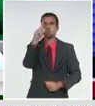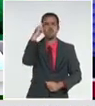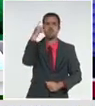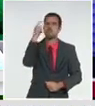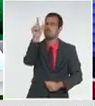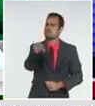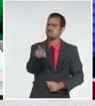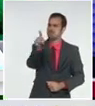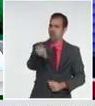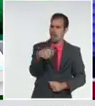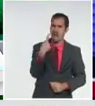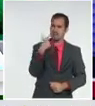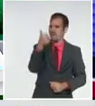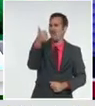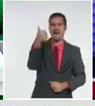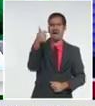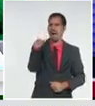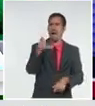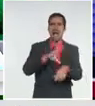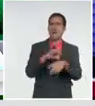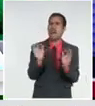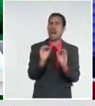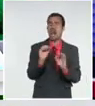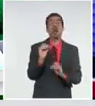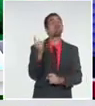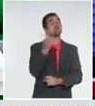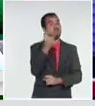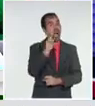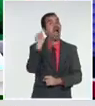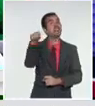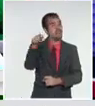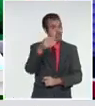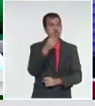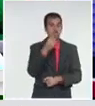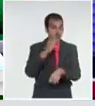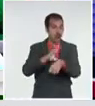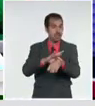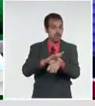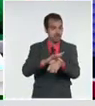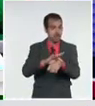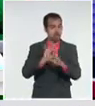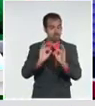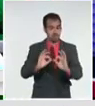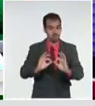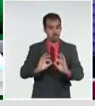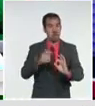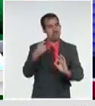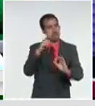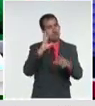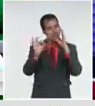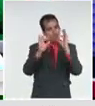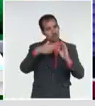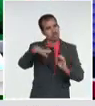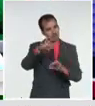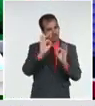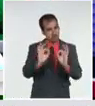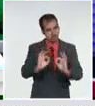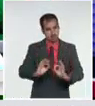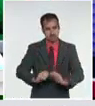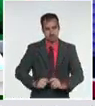enfermedad, cómo tenemos que protegernos de cualquier persona, no restarle importancia,